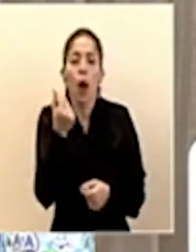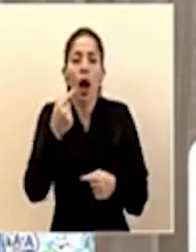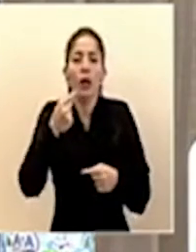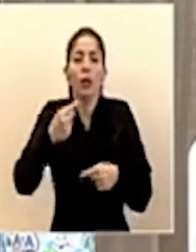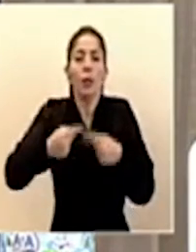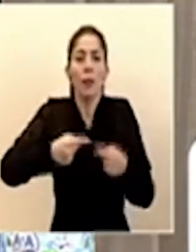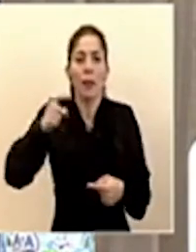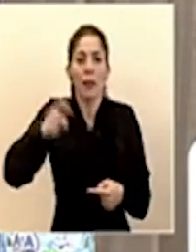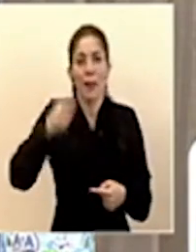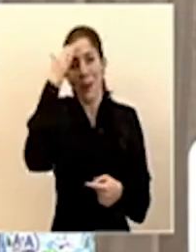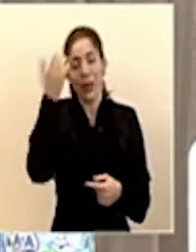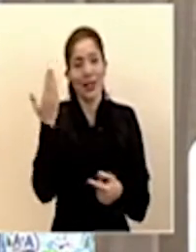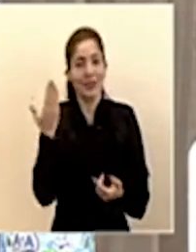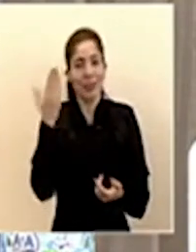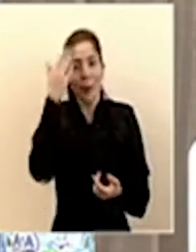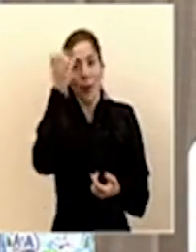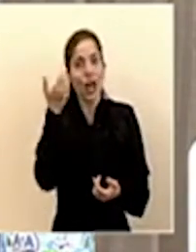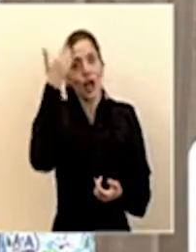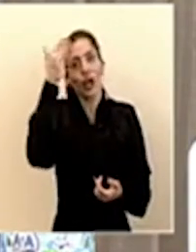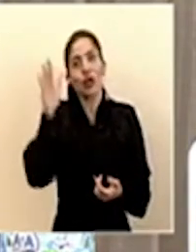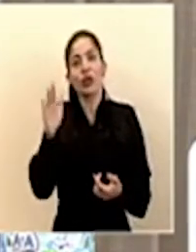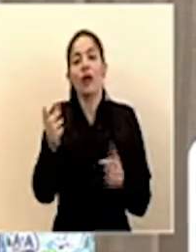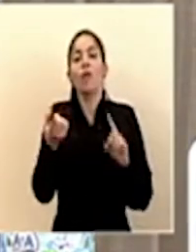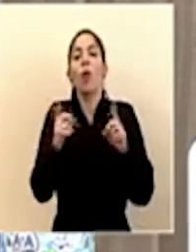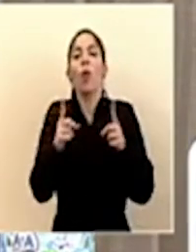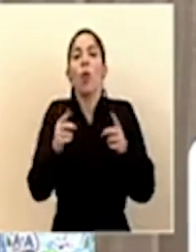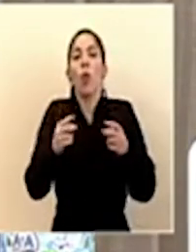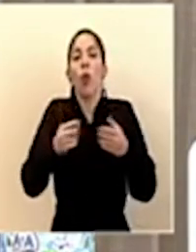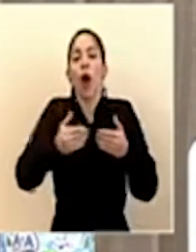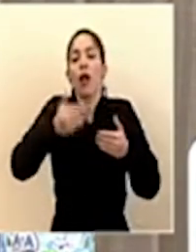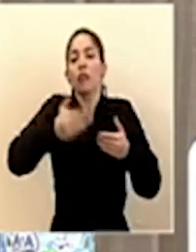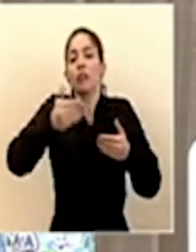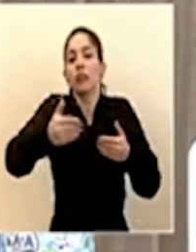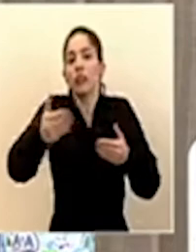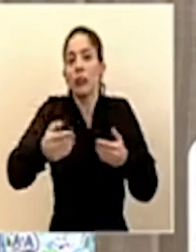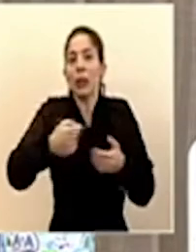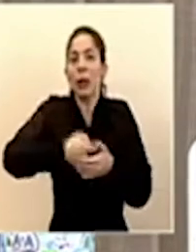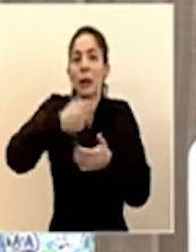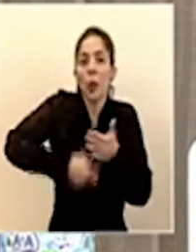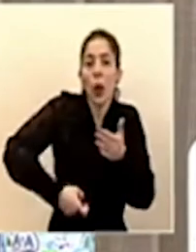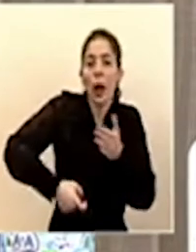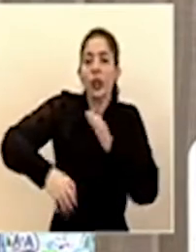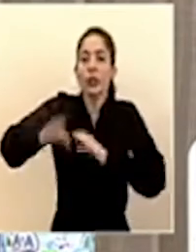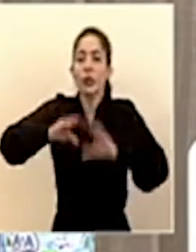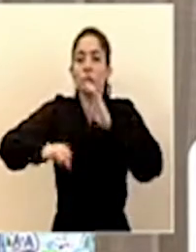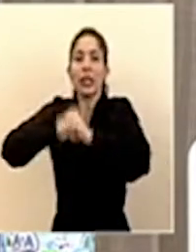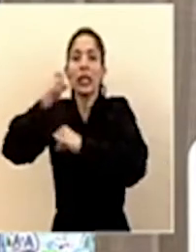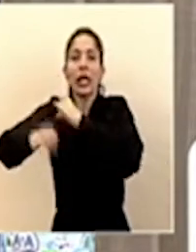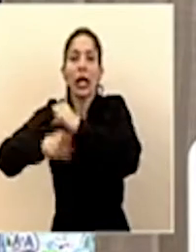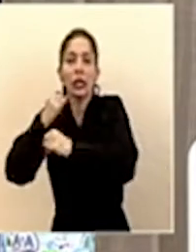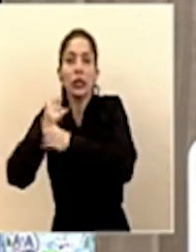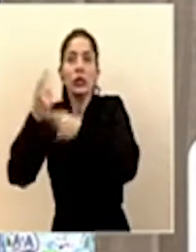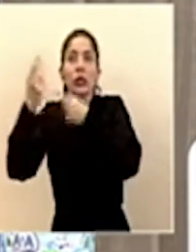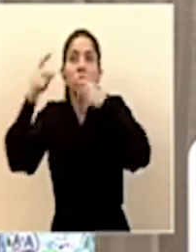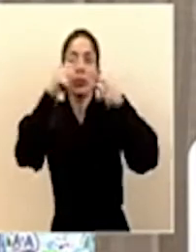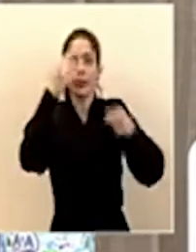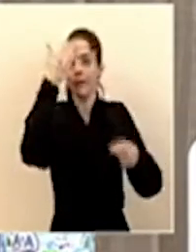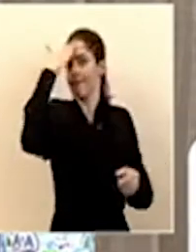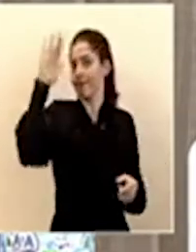porque no sabemos cuál va a ser la evolución de los impuestos, del comercio internacional, de